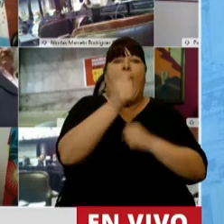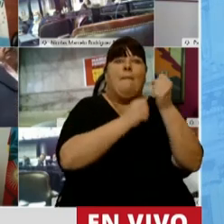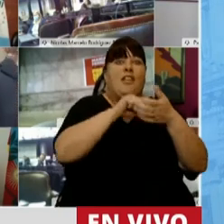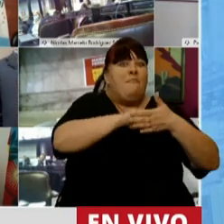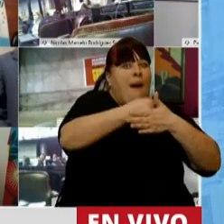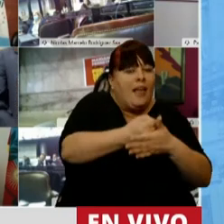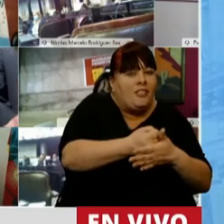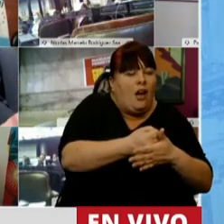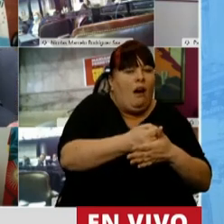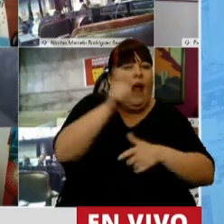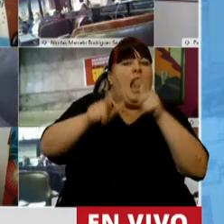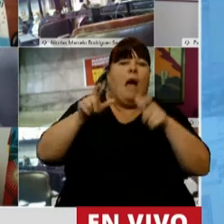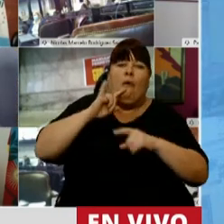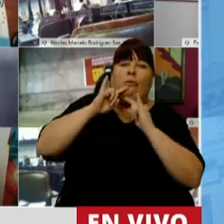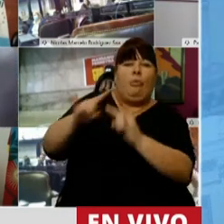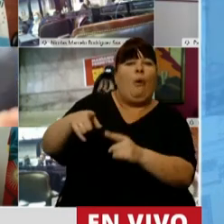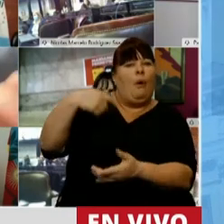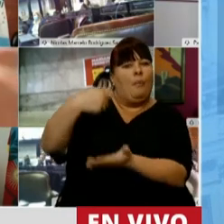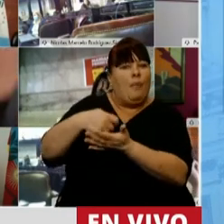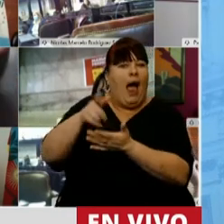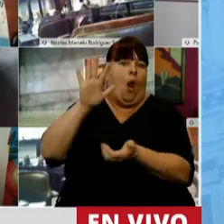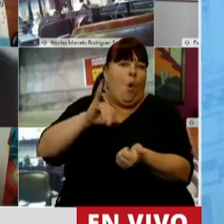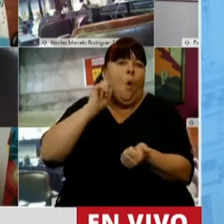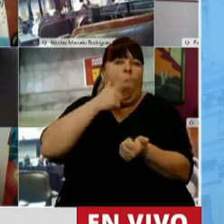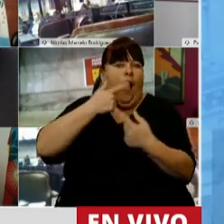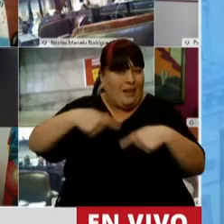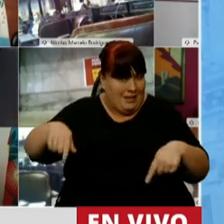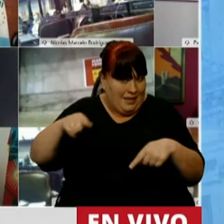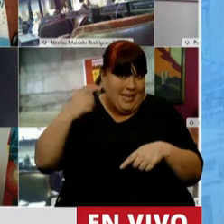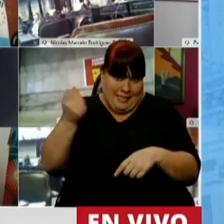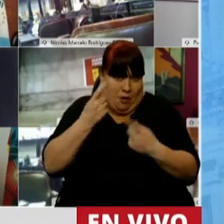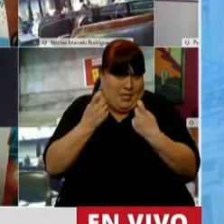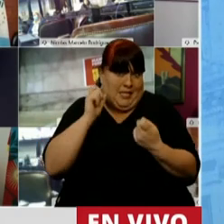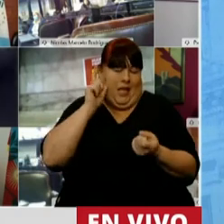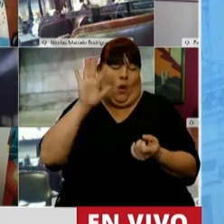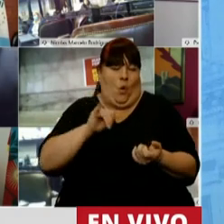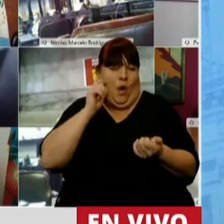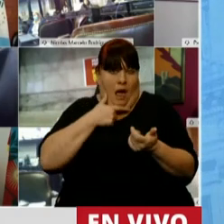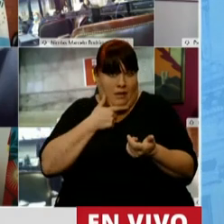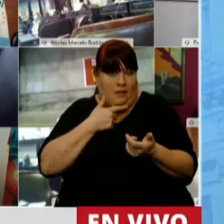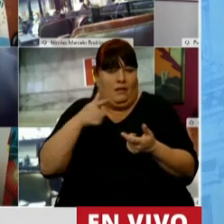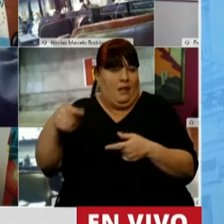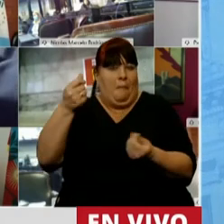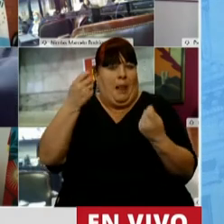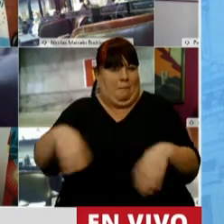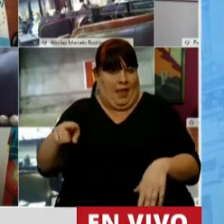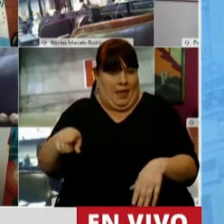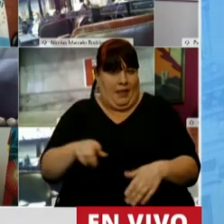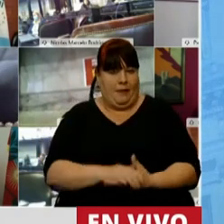presionan los usuarios y consumidores de los servicios públicos que son esenciales estamos a pérdida